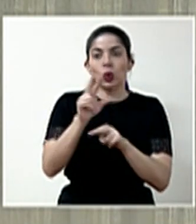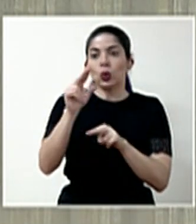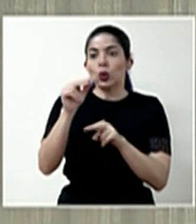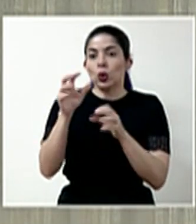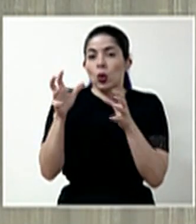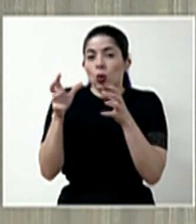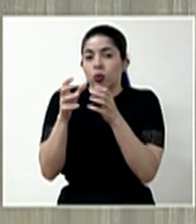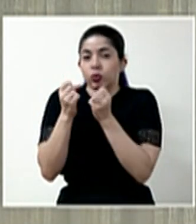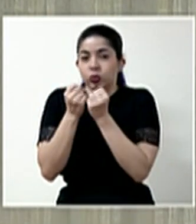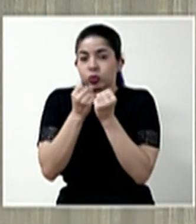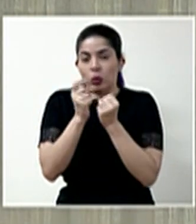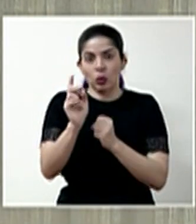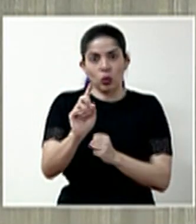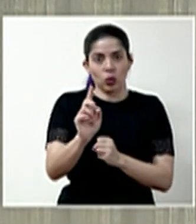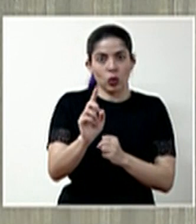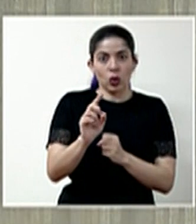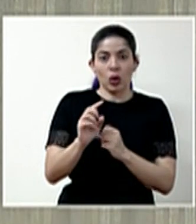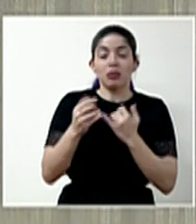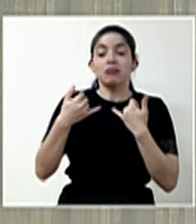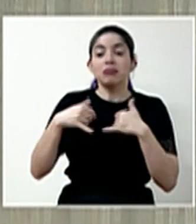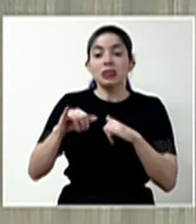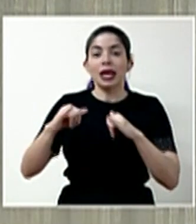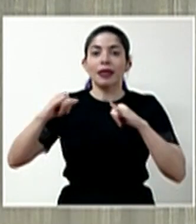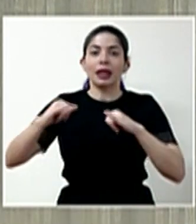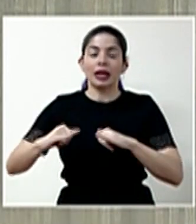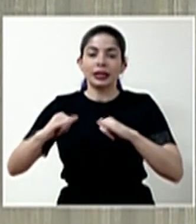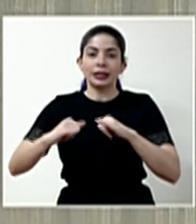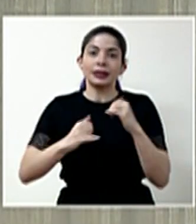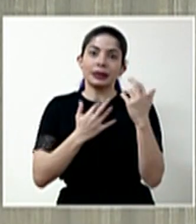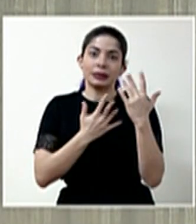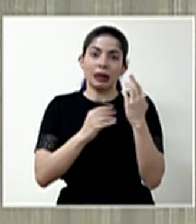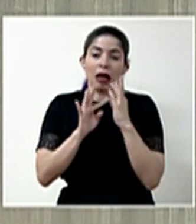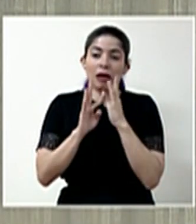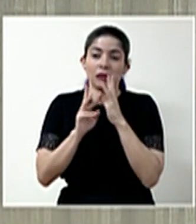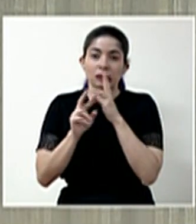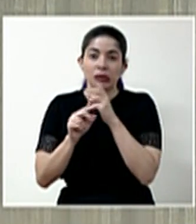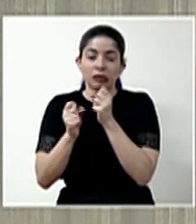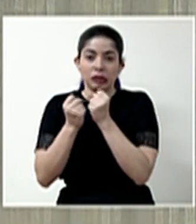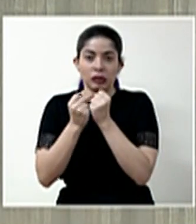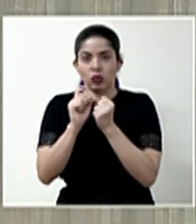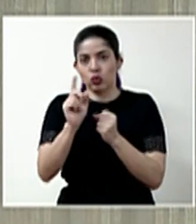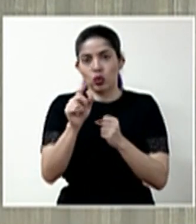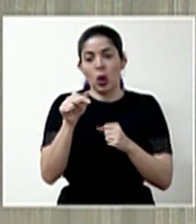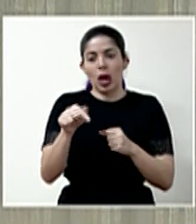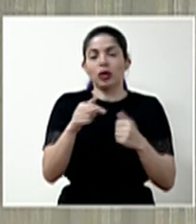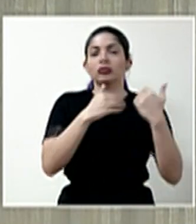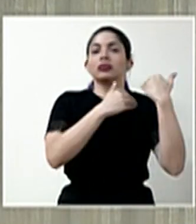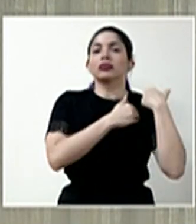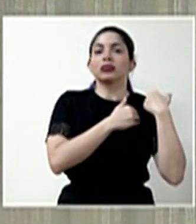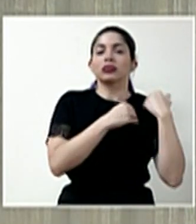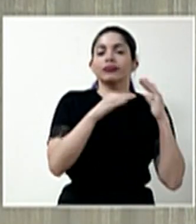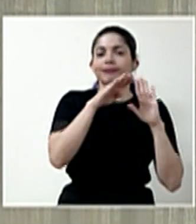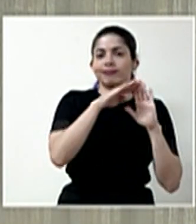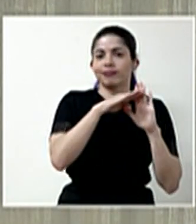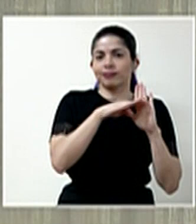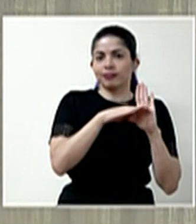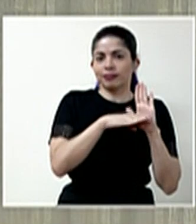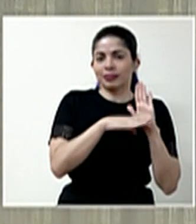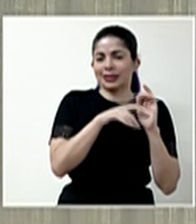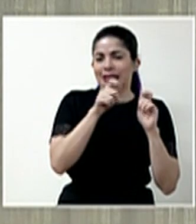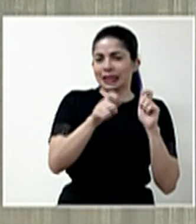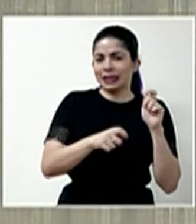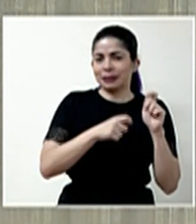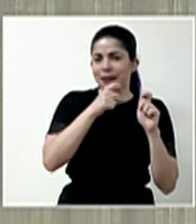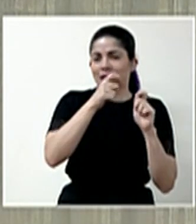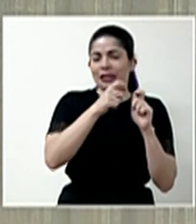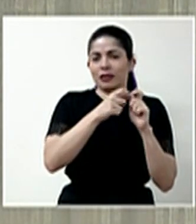conglomeraciones o tumultos mientras transcurre ese periodo de espera. En realidad, eso ya lo está trabajando a través de un lineamiento también específico